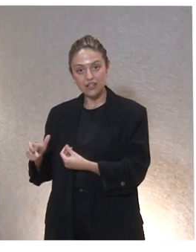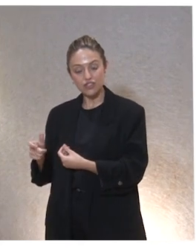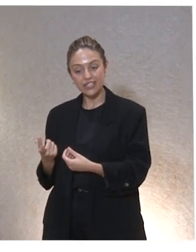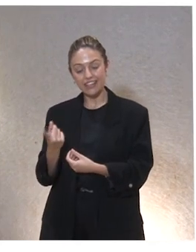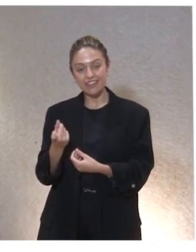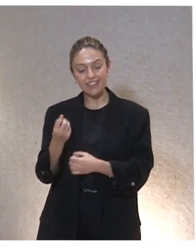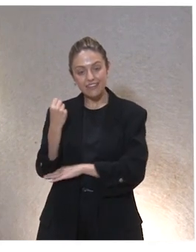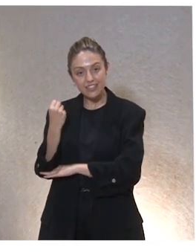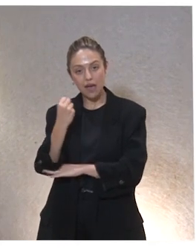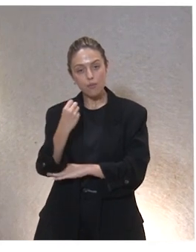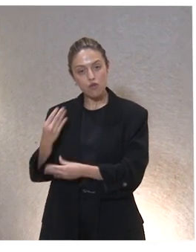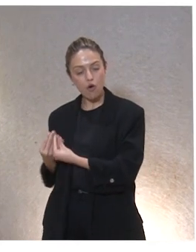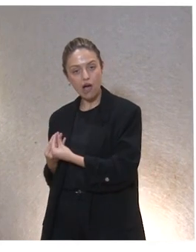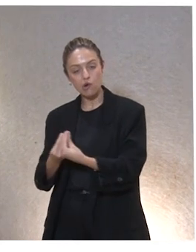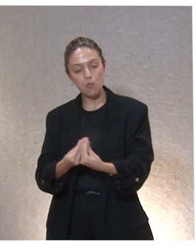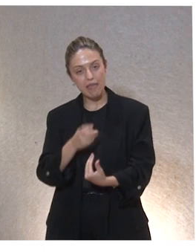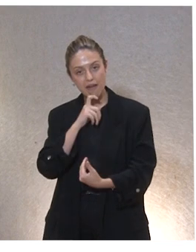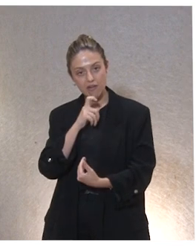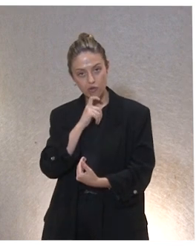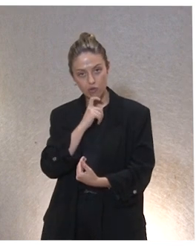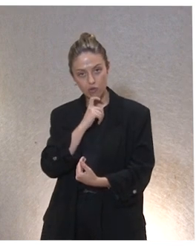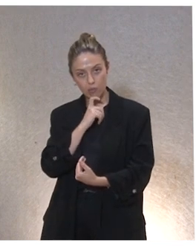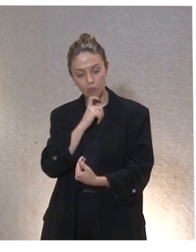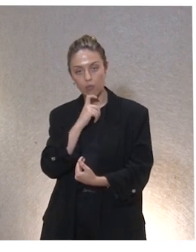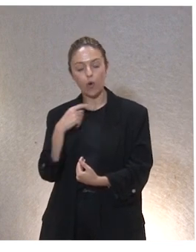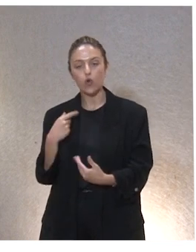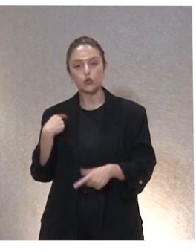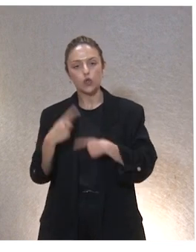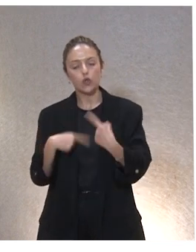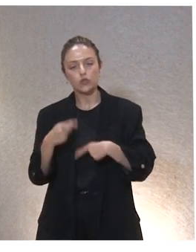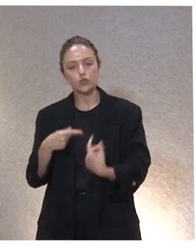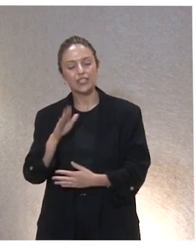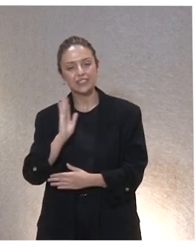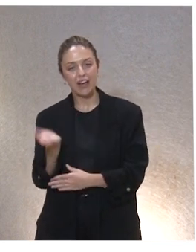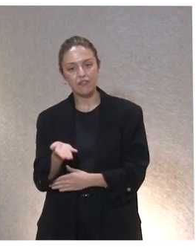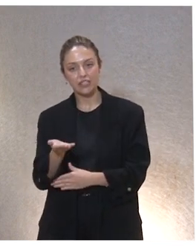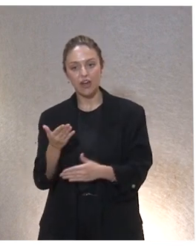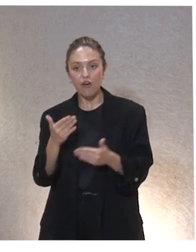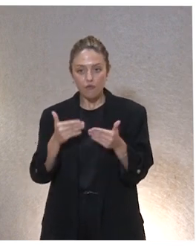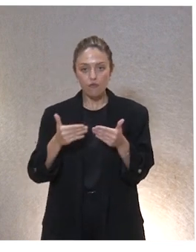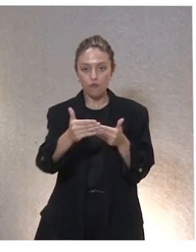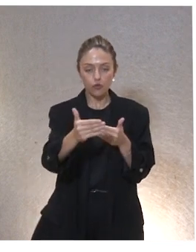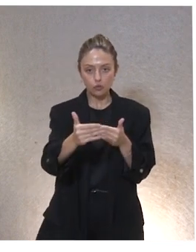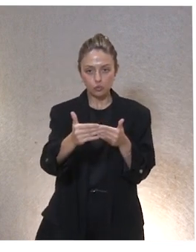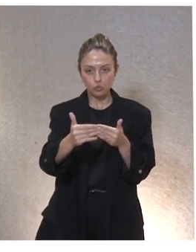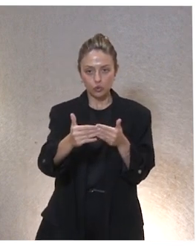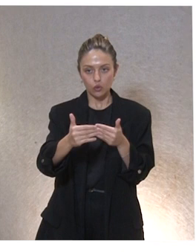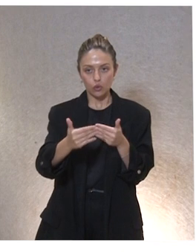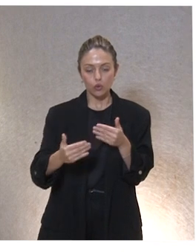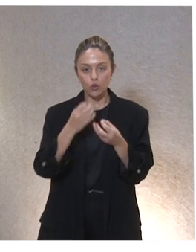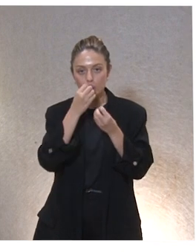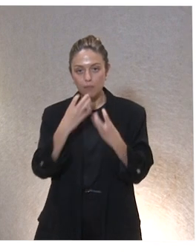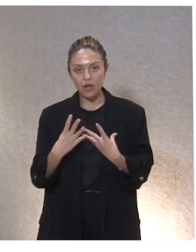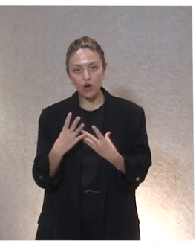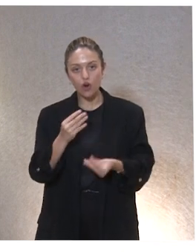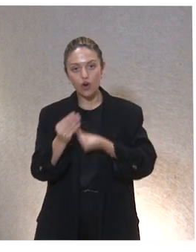necesidades de apoyo en esta toma de decisiones que afecta a su día a día pero también a sus proyectos de futuro y lo mejor es hacerlo de